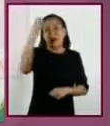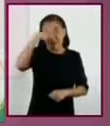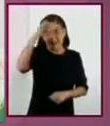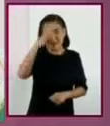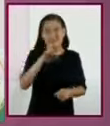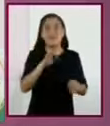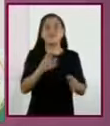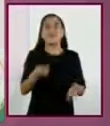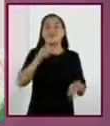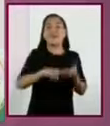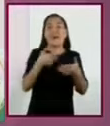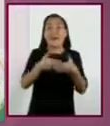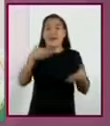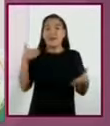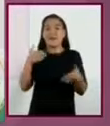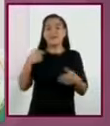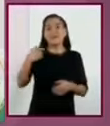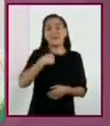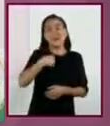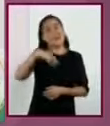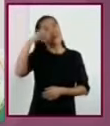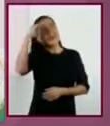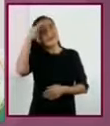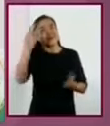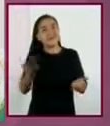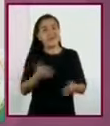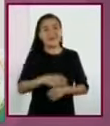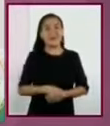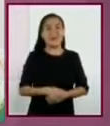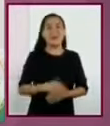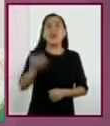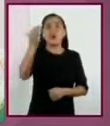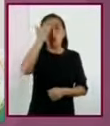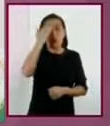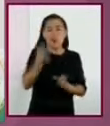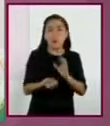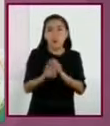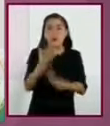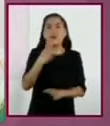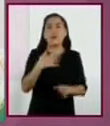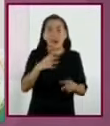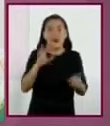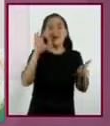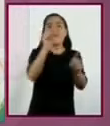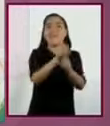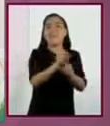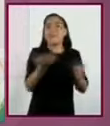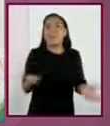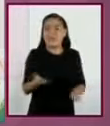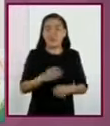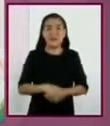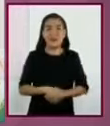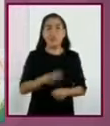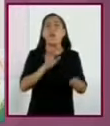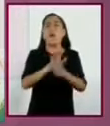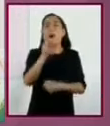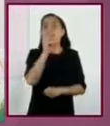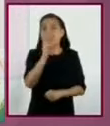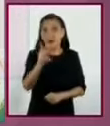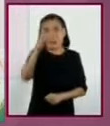previas vinieron a mi mente? ¿Qué conocimientos nuevos obtuve? ¿Qué palabras,